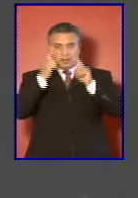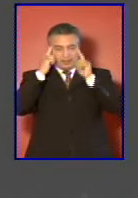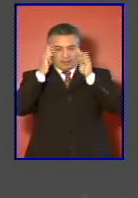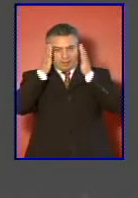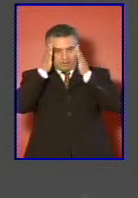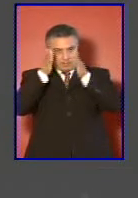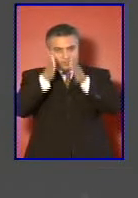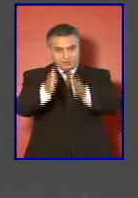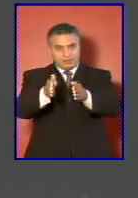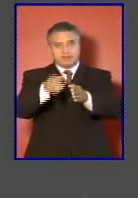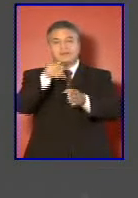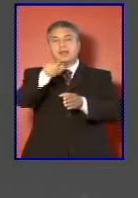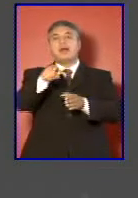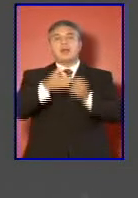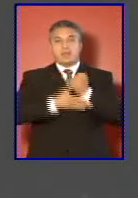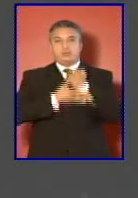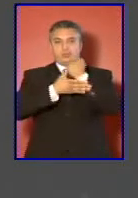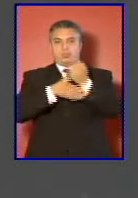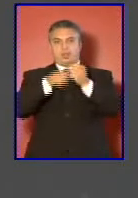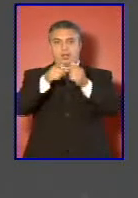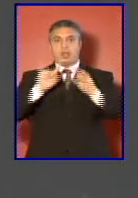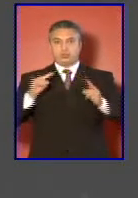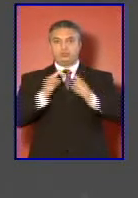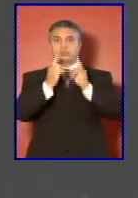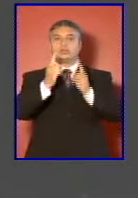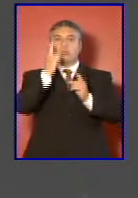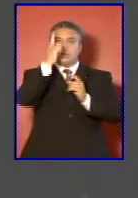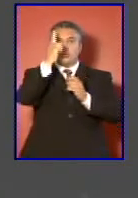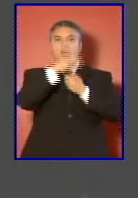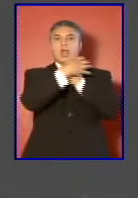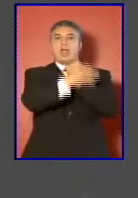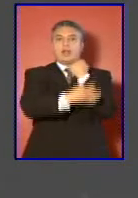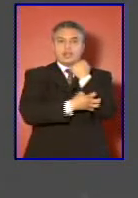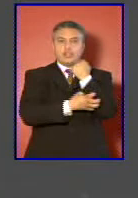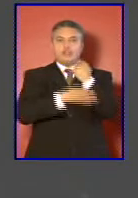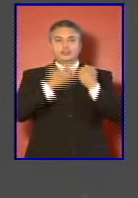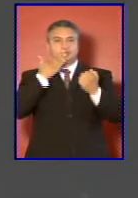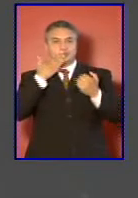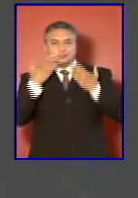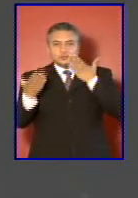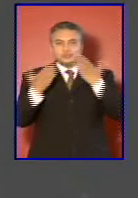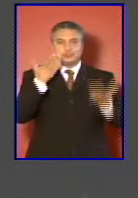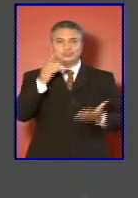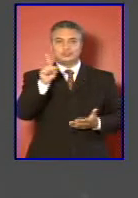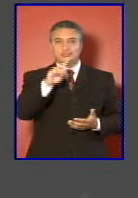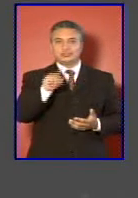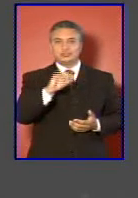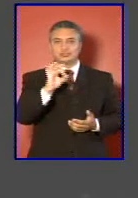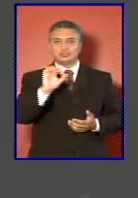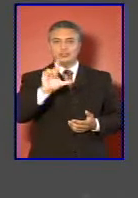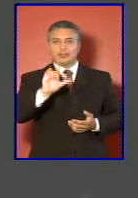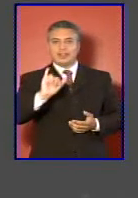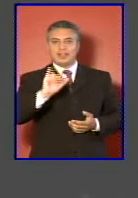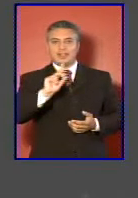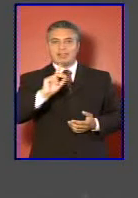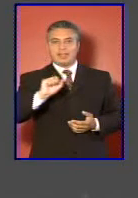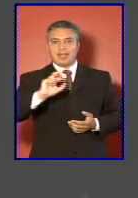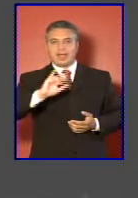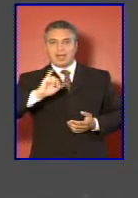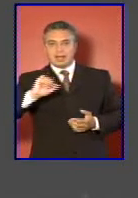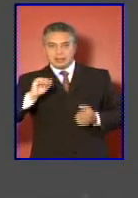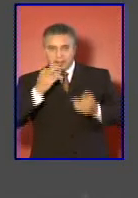ayudar a construir una región solidaria donde la política de defensa